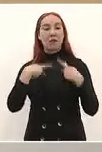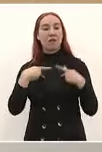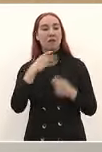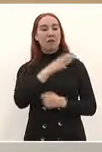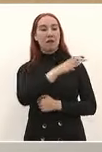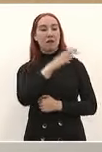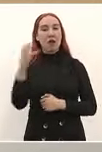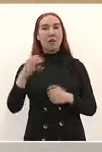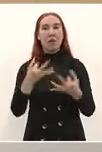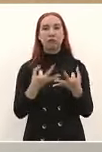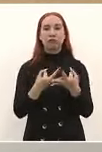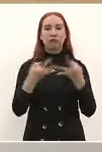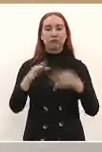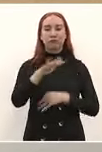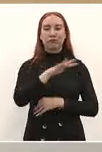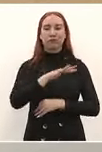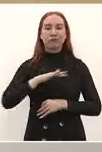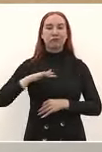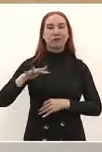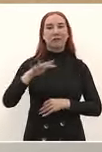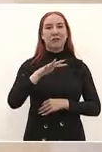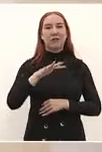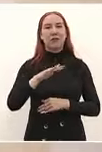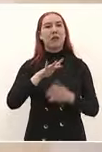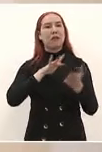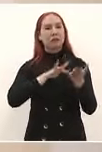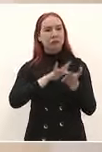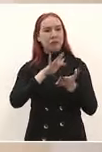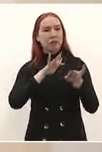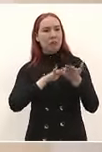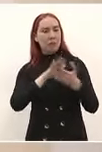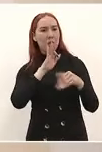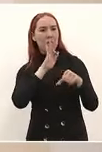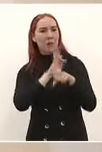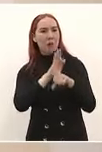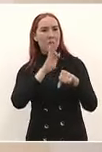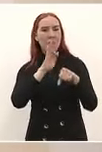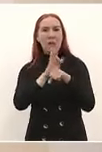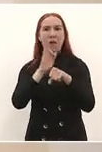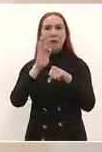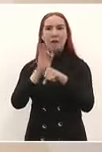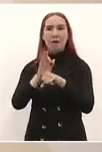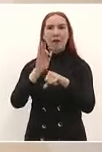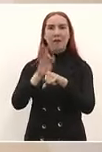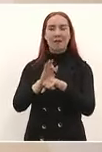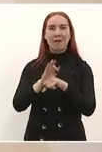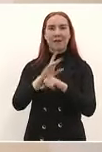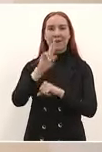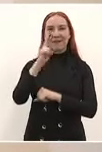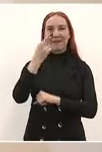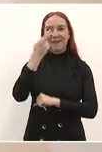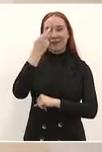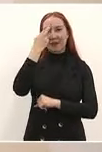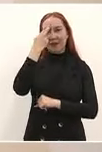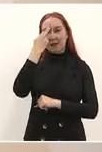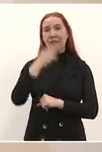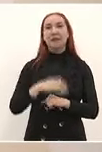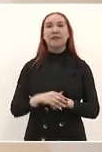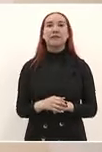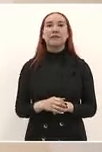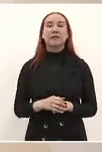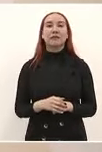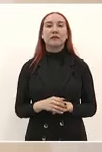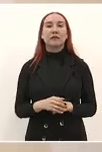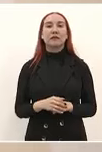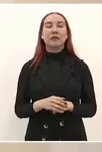obreros y recuperó todo lo que Porfirio Díaz le había entregado